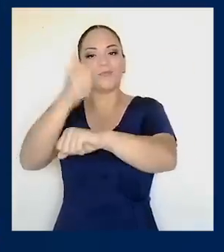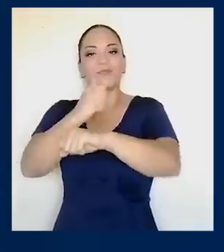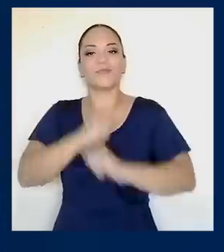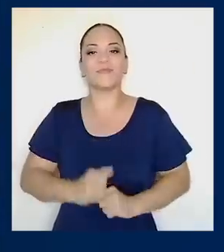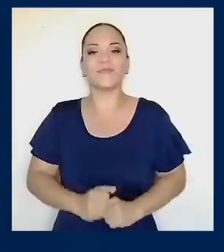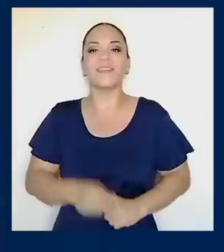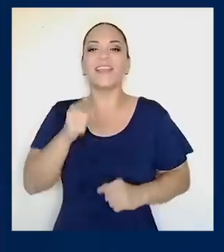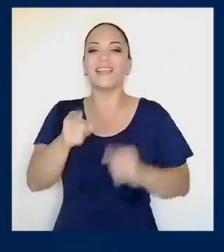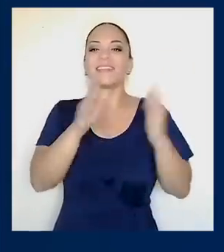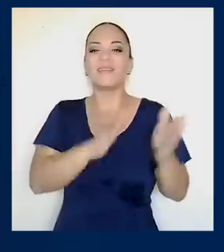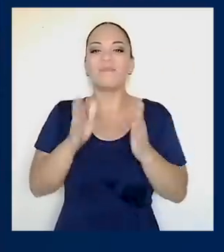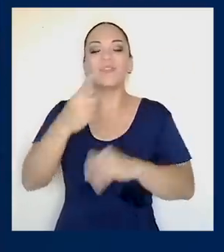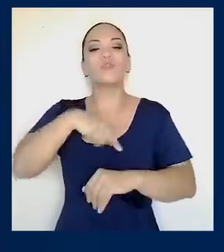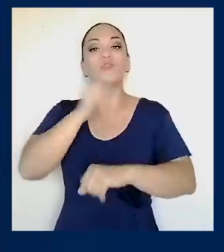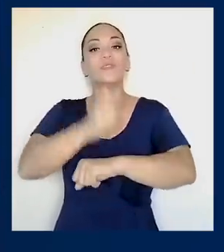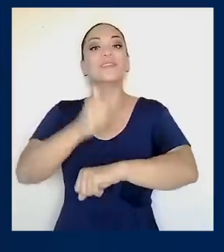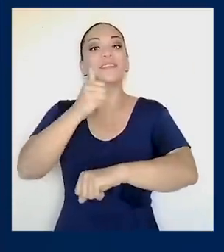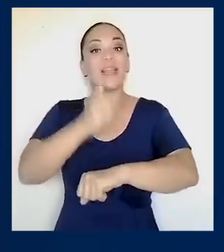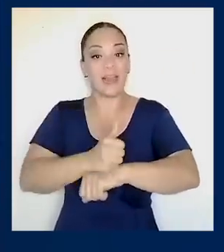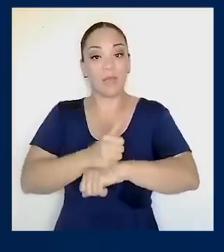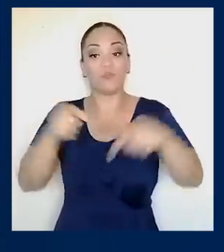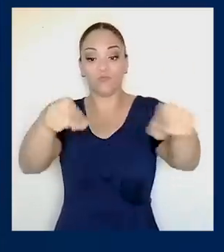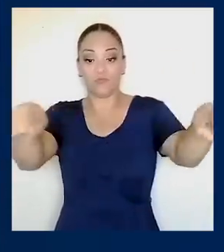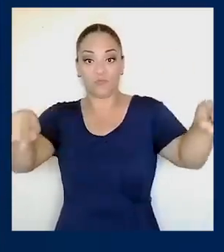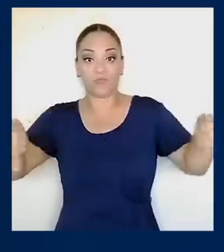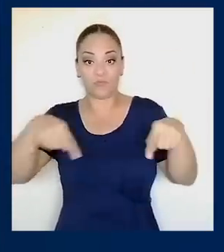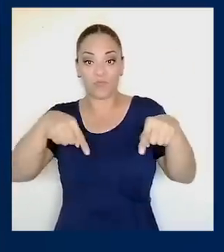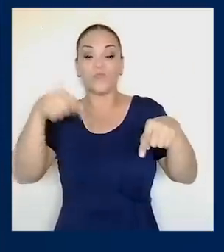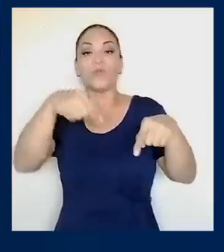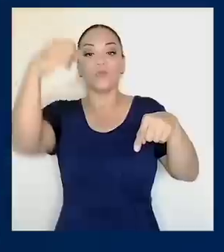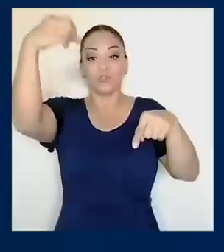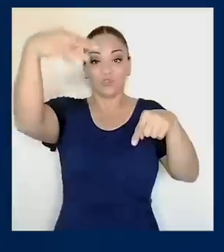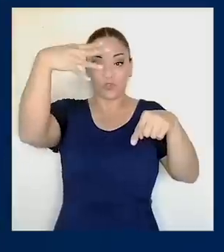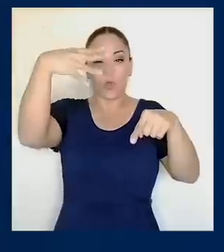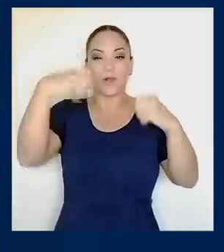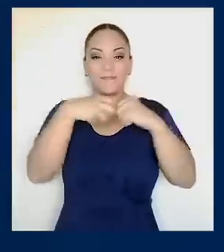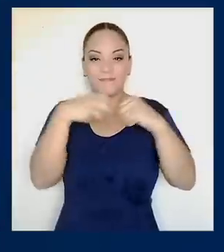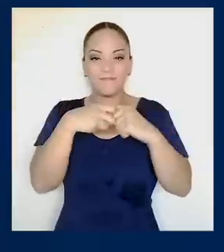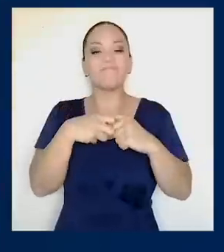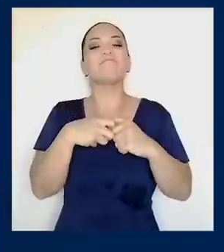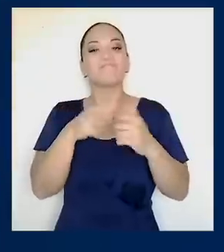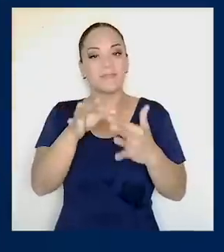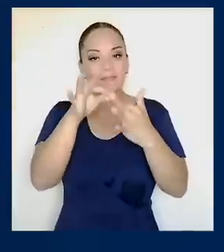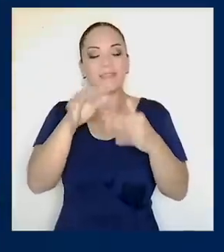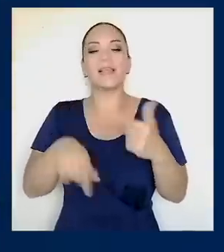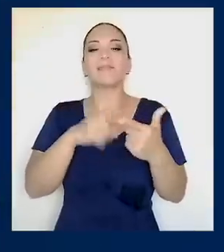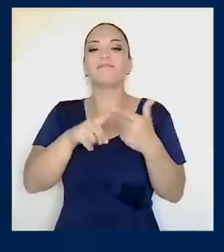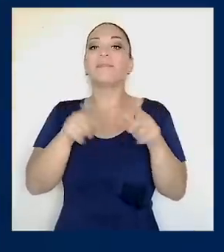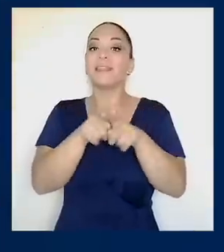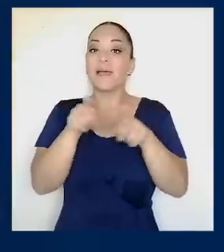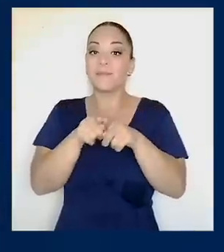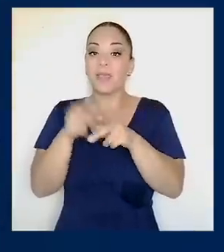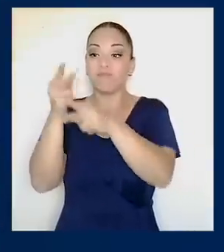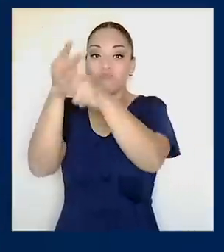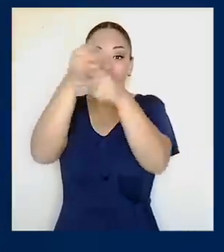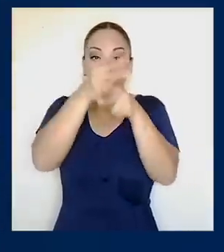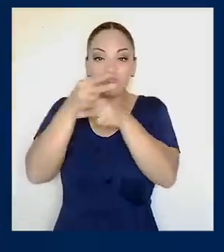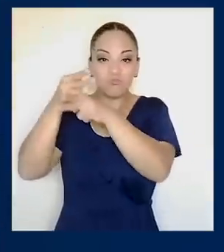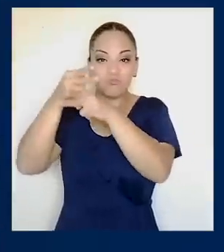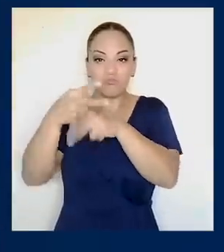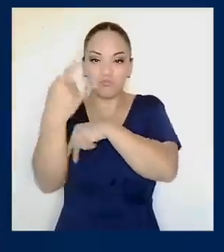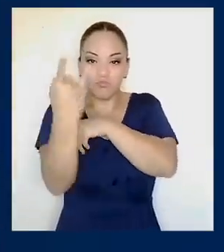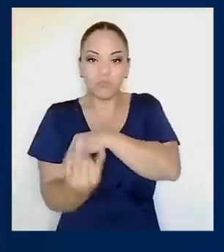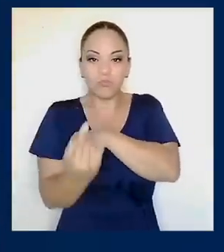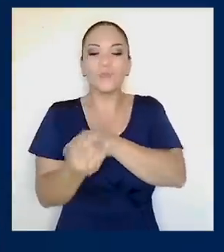Y para echar a andar este plan, instalamos paneles solares. También quiero contarles que la conectividad vía satelital